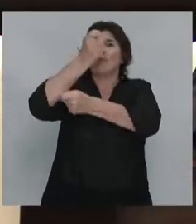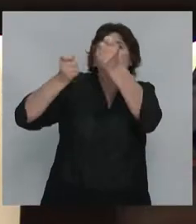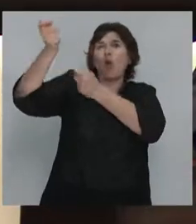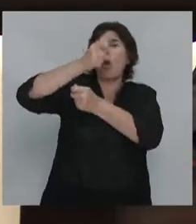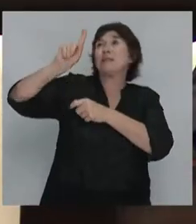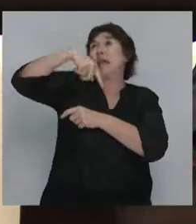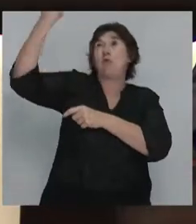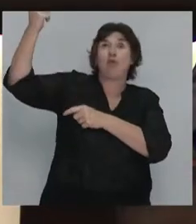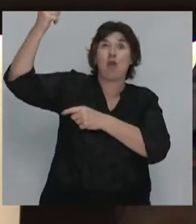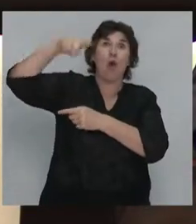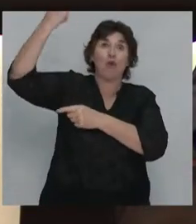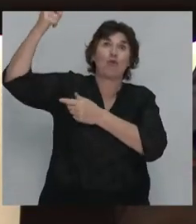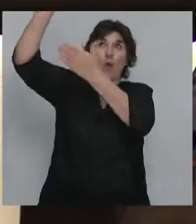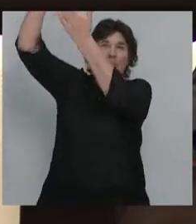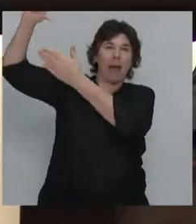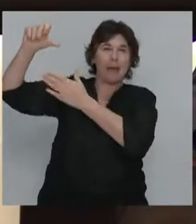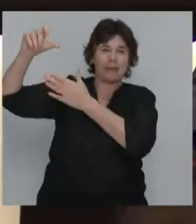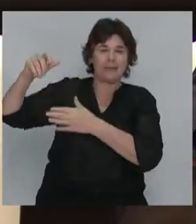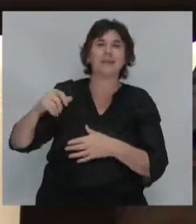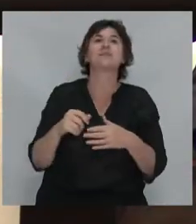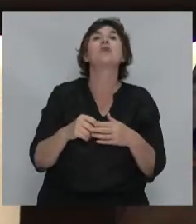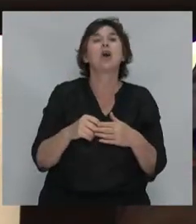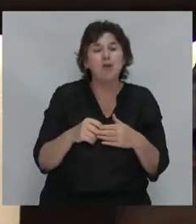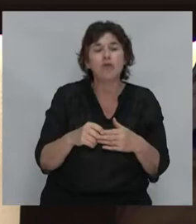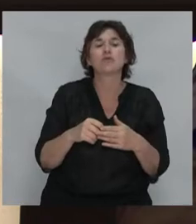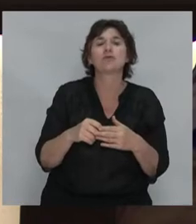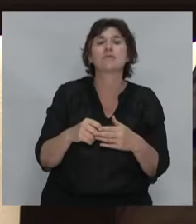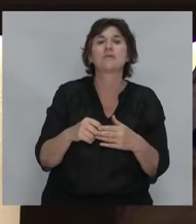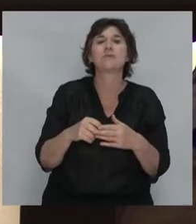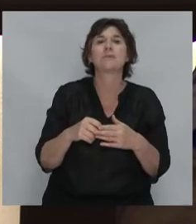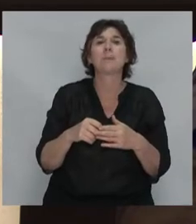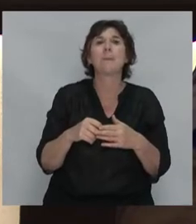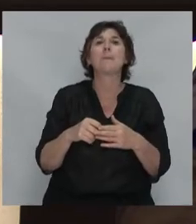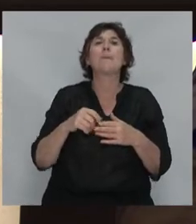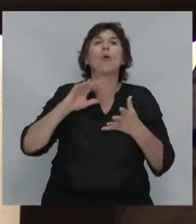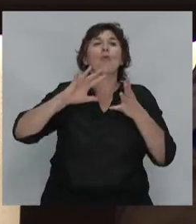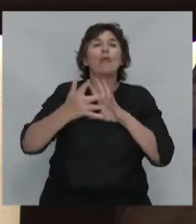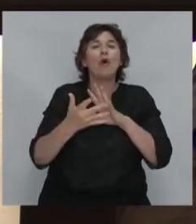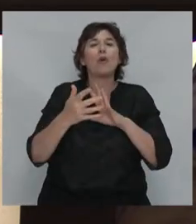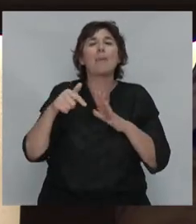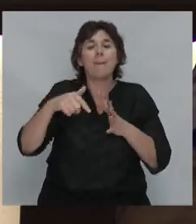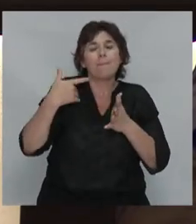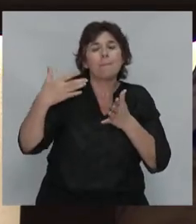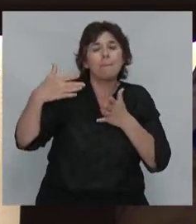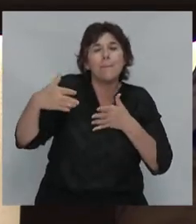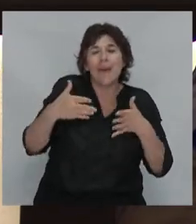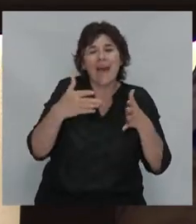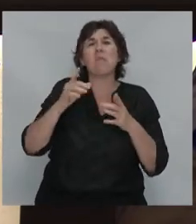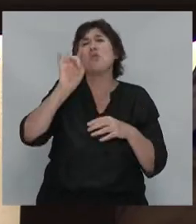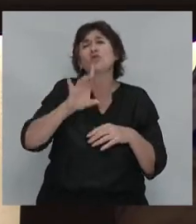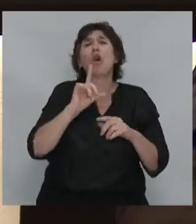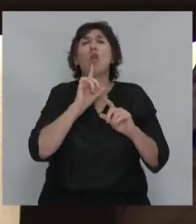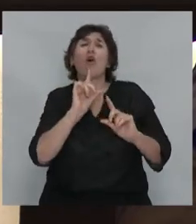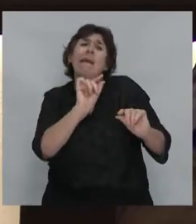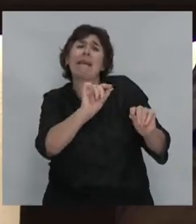momento. Es decir, si vamos a replantear de nuevo un camino desde la crítica